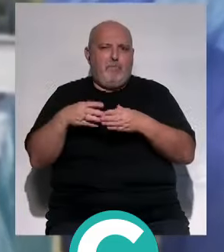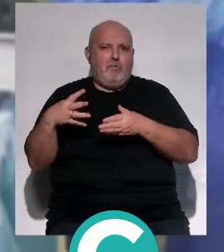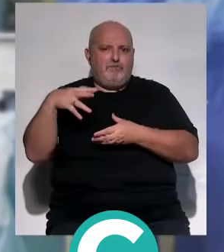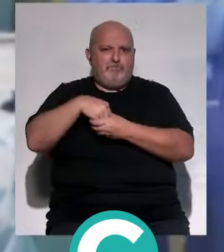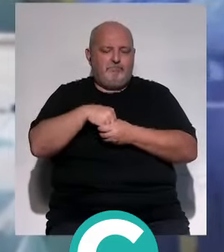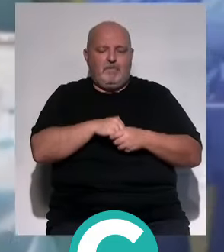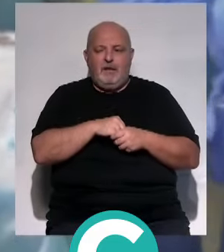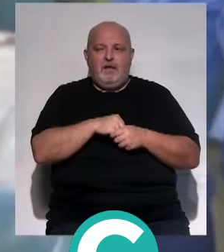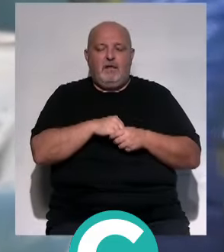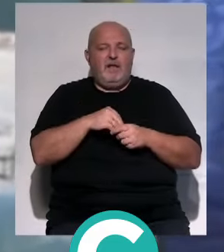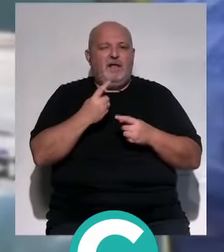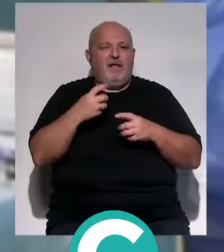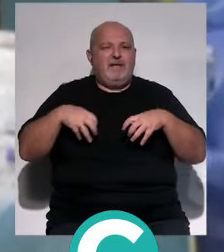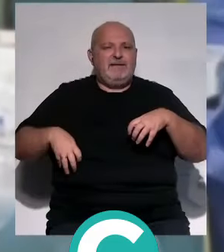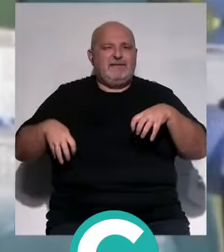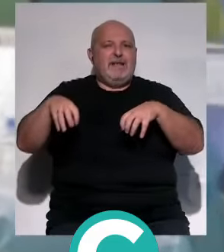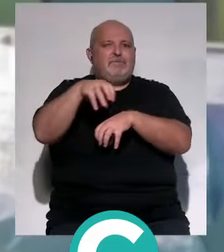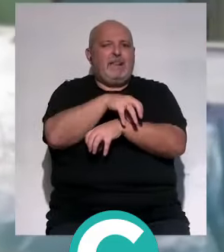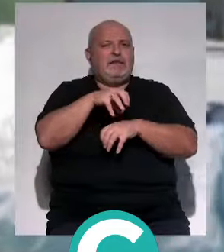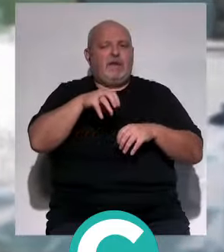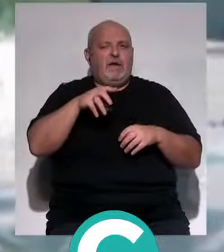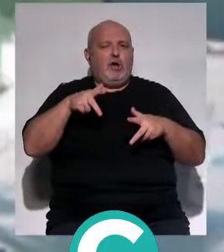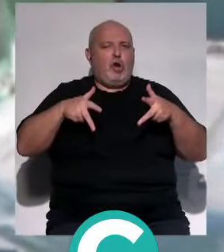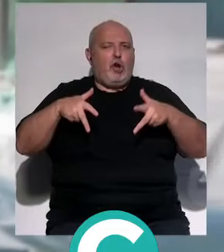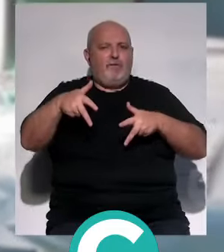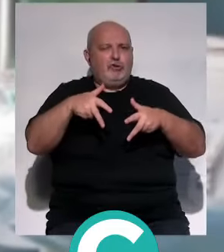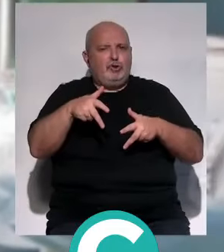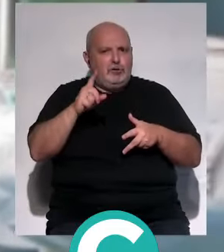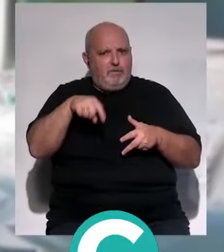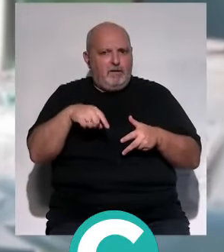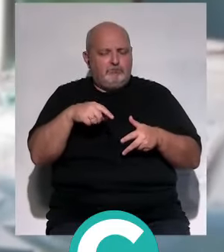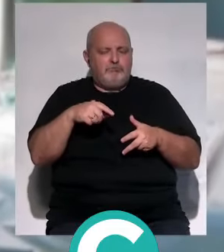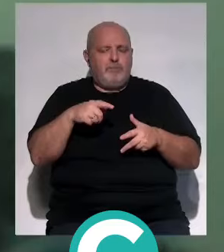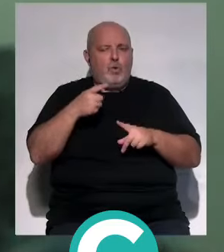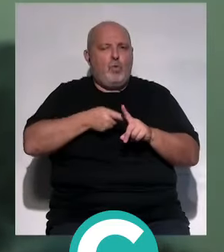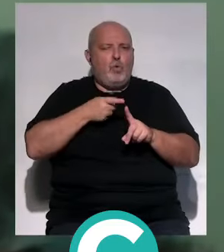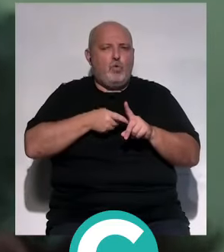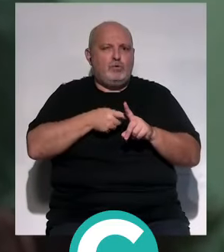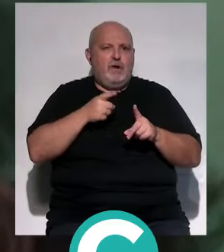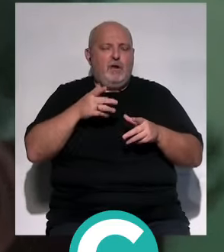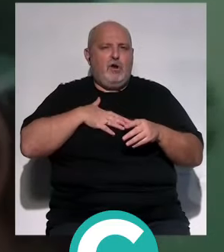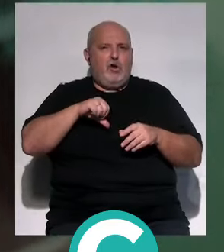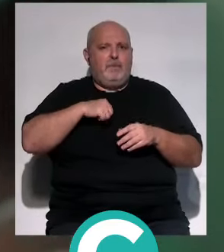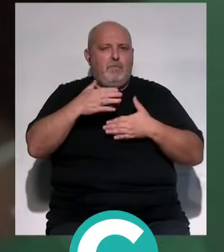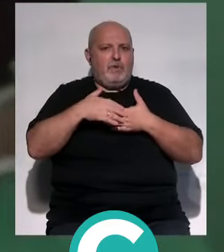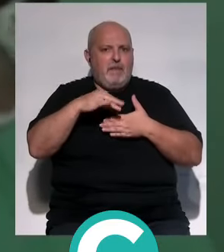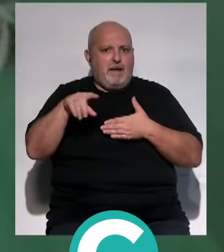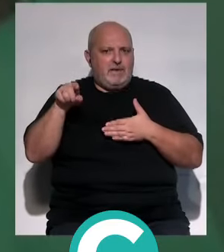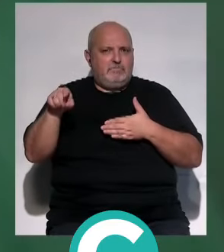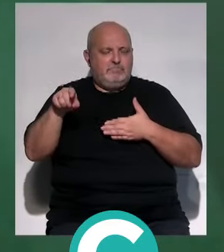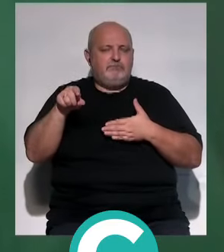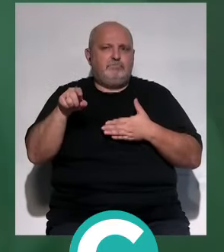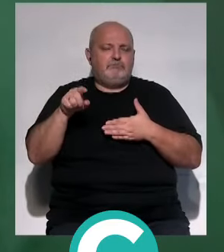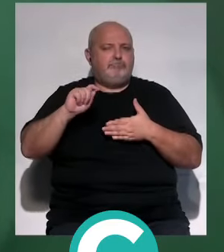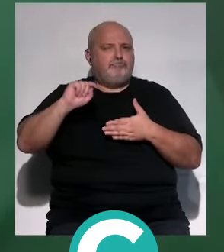Subrayar, además, los trasplantes de riñón con robot, que utiliza el Hospital Universitario Puerta del Mar como